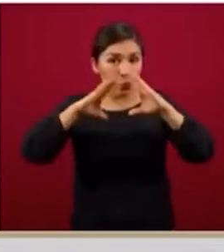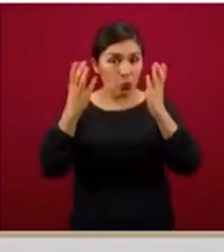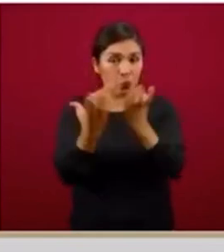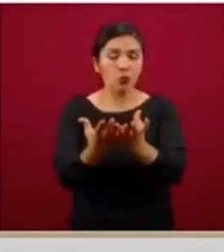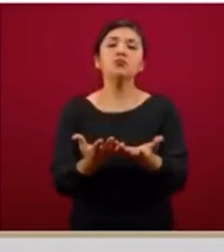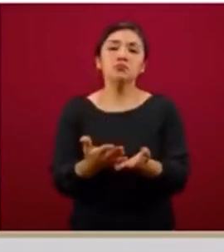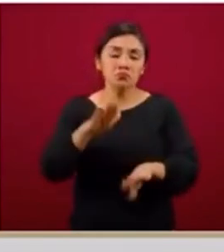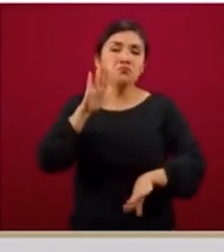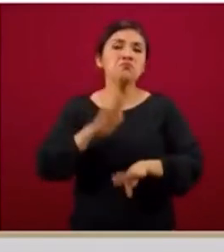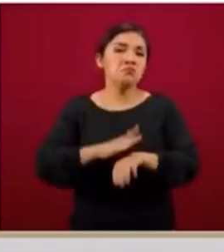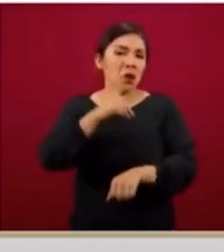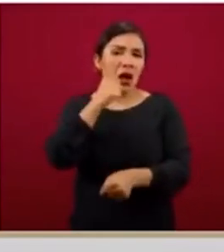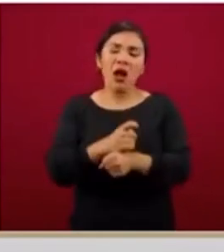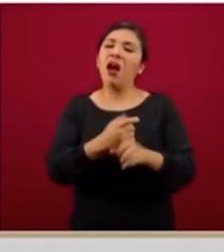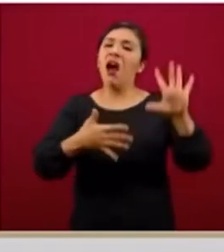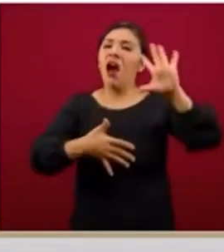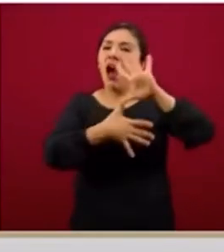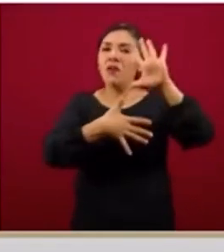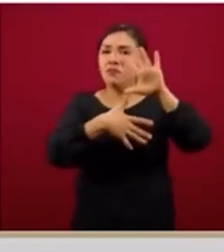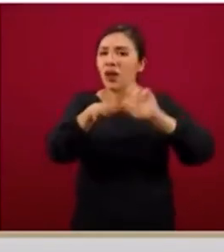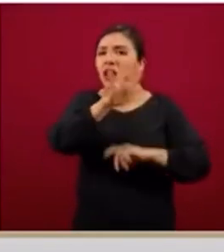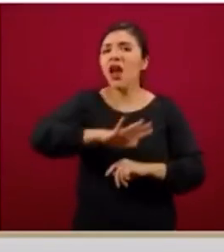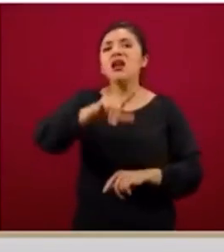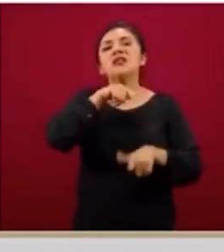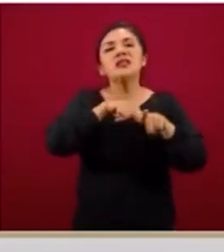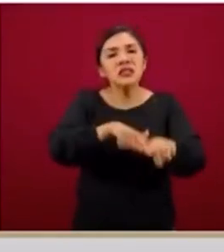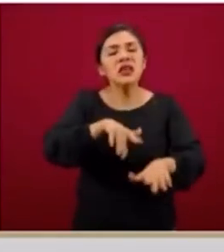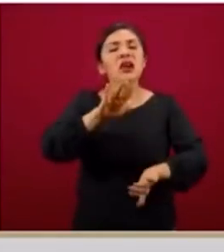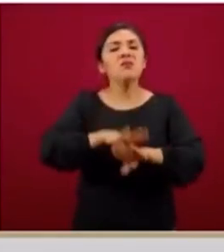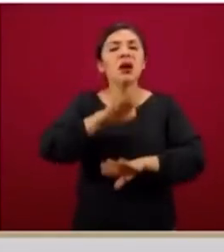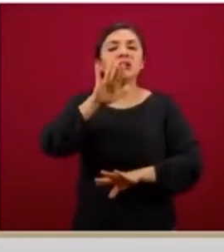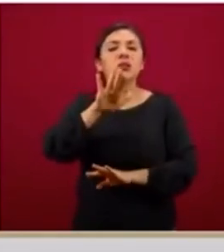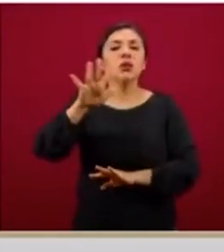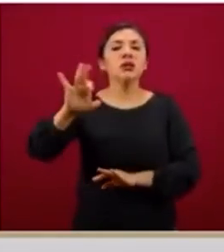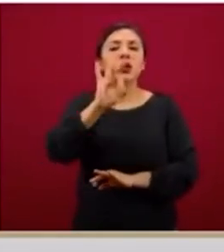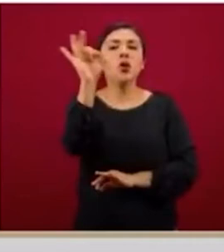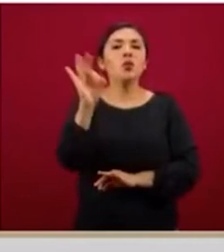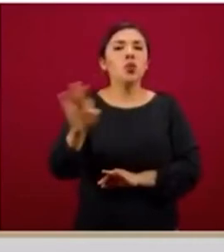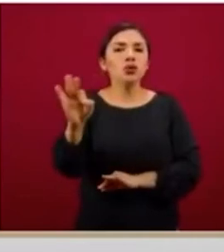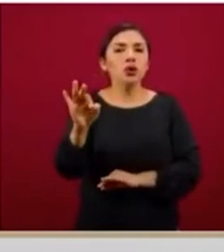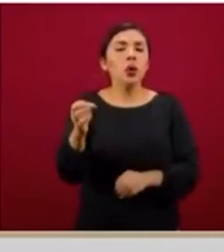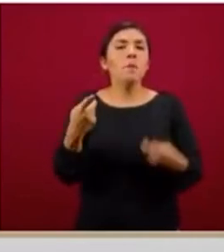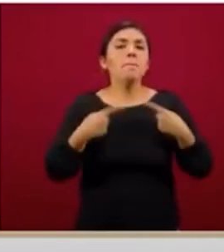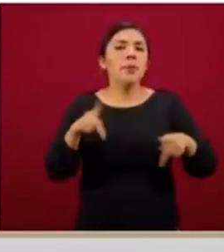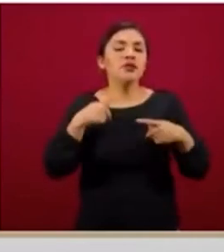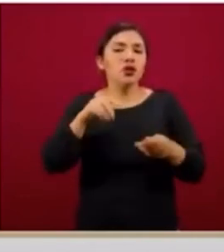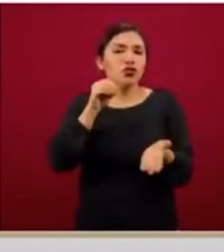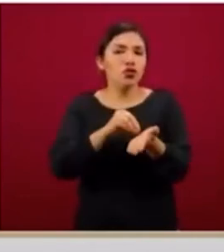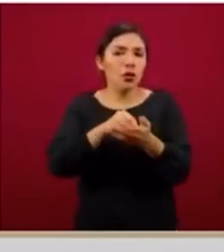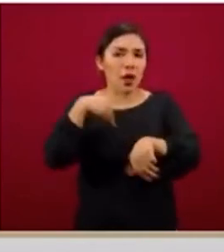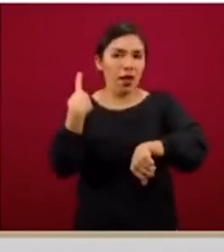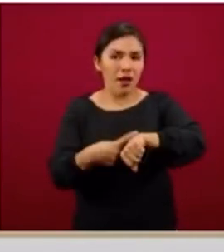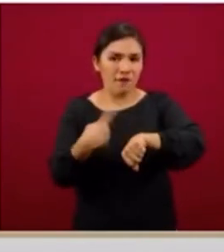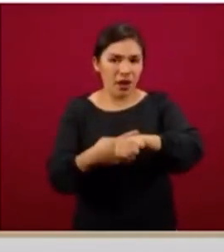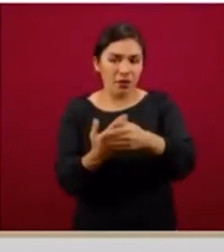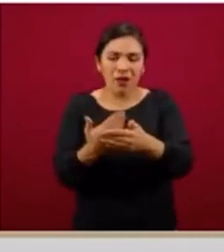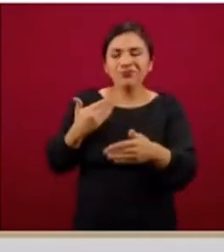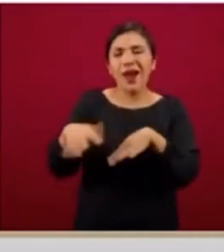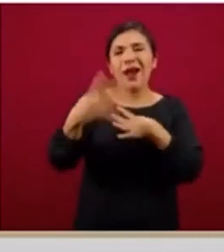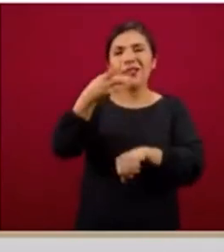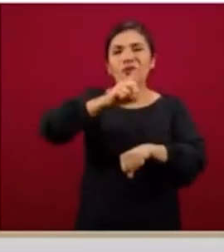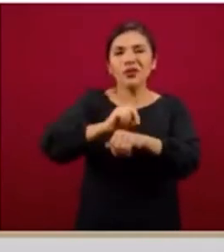Lógicamente destaca que la región de las Américas continúa concentrando el 55 por ciento de los casos confirmados en los últimos